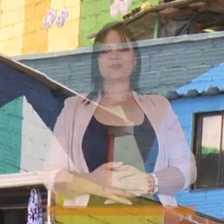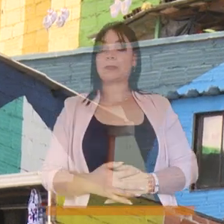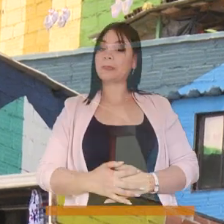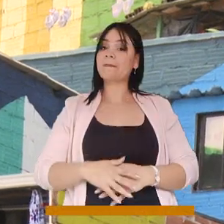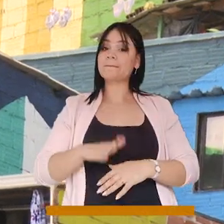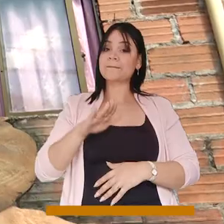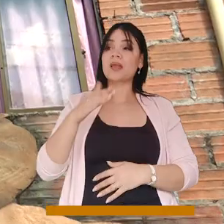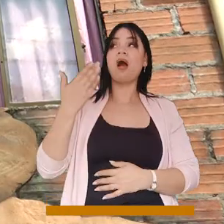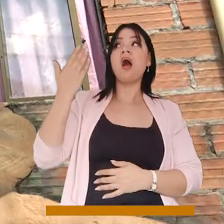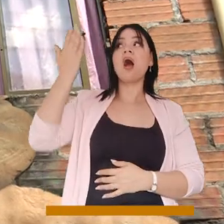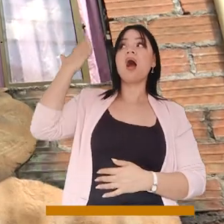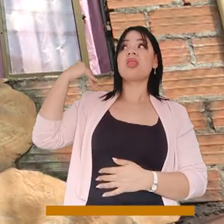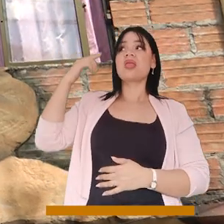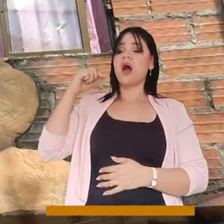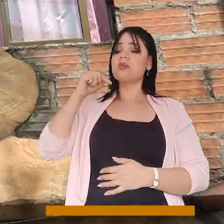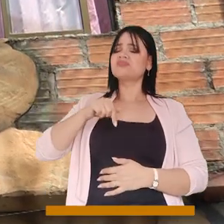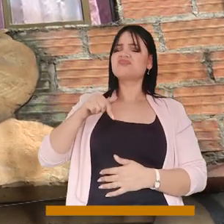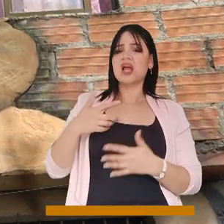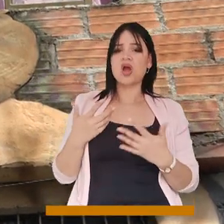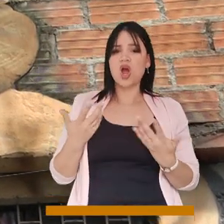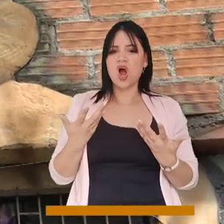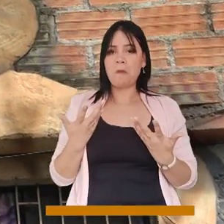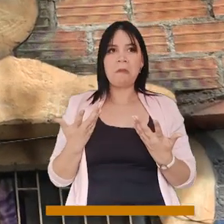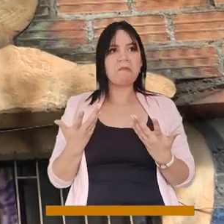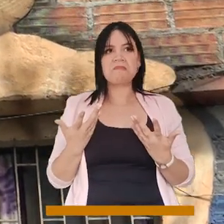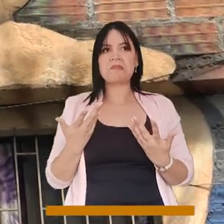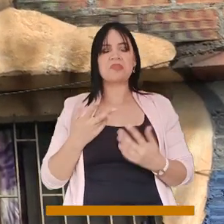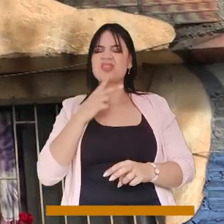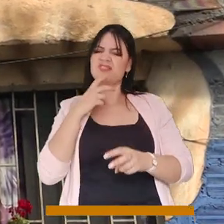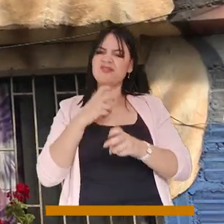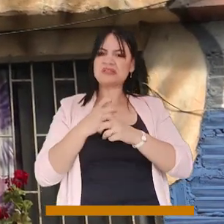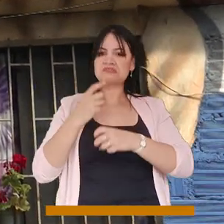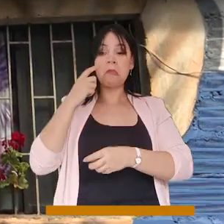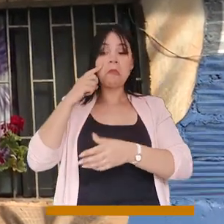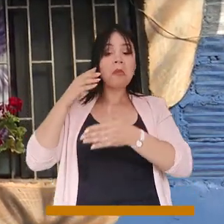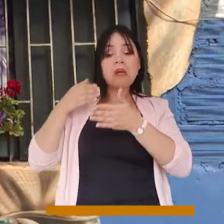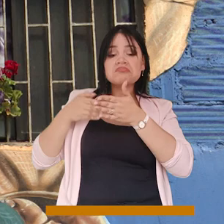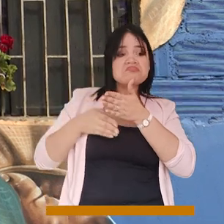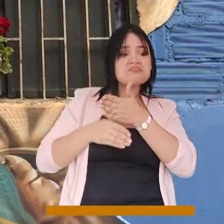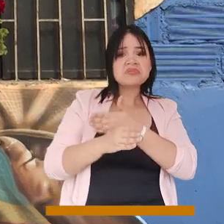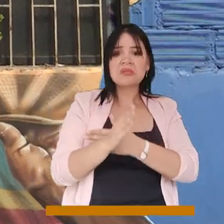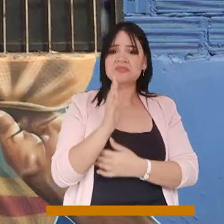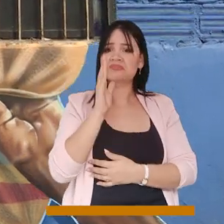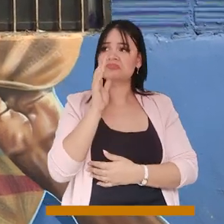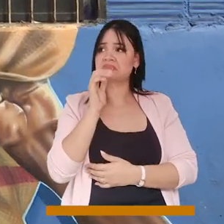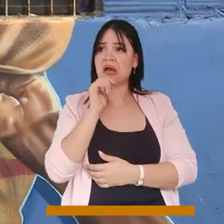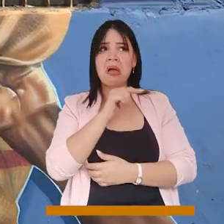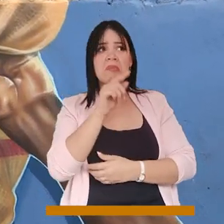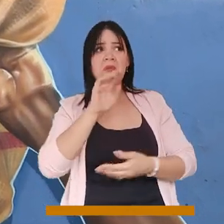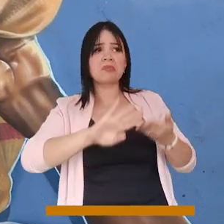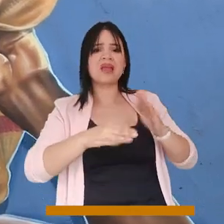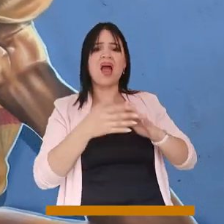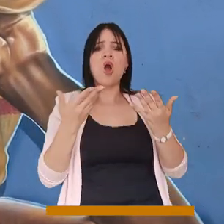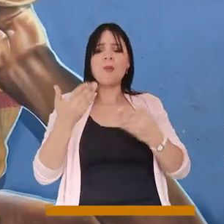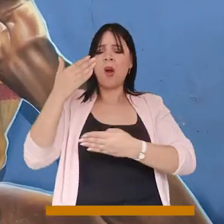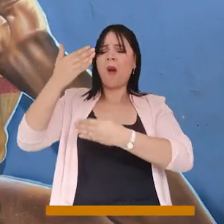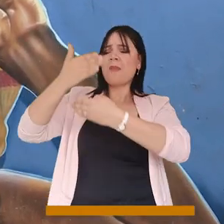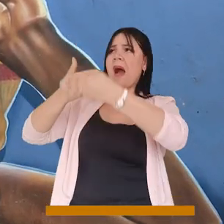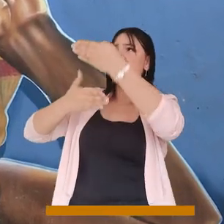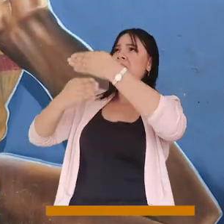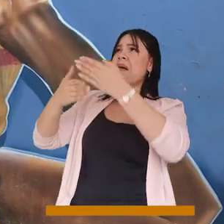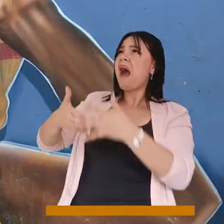Antes, este era un lugar que no tenía acceso a la comunidad. Era un lugar con muros